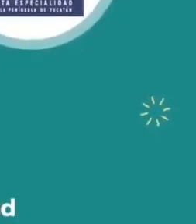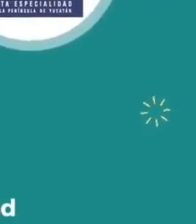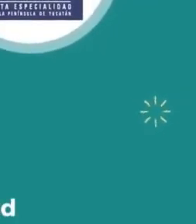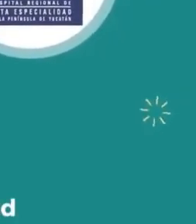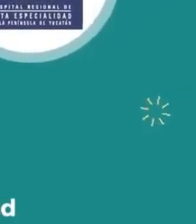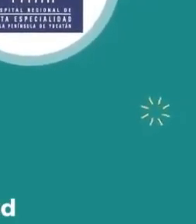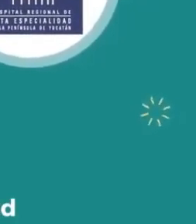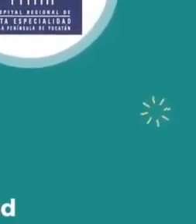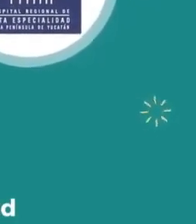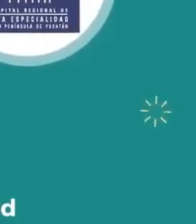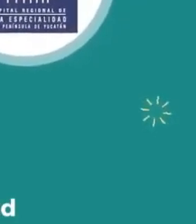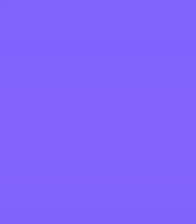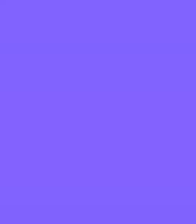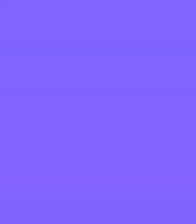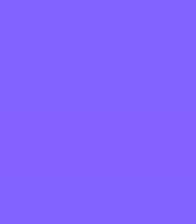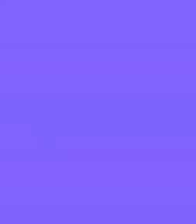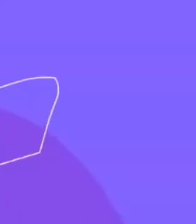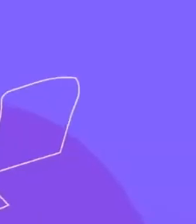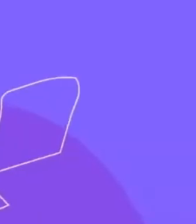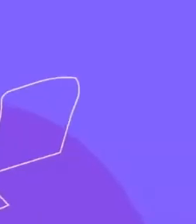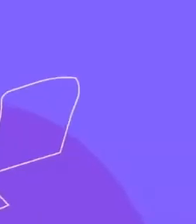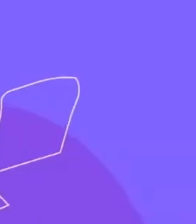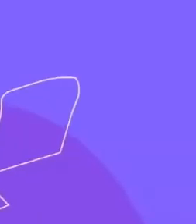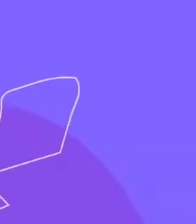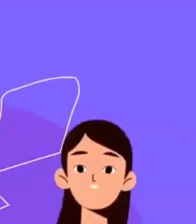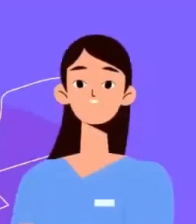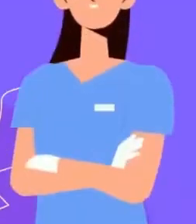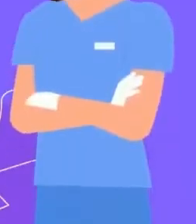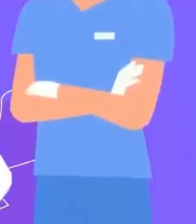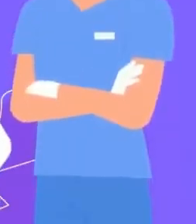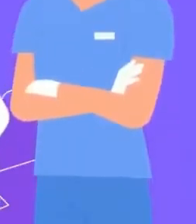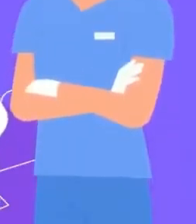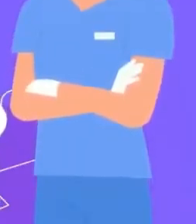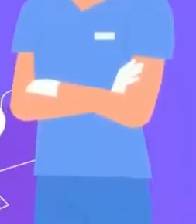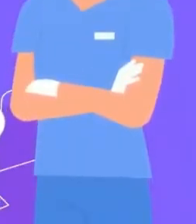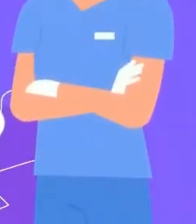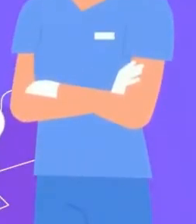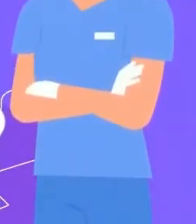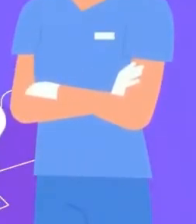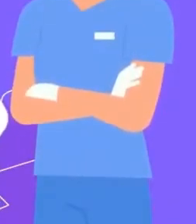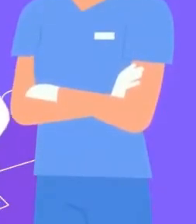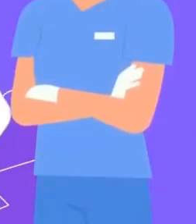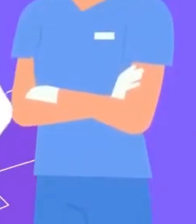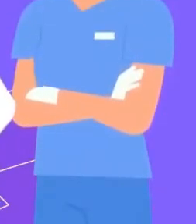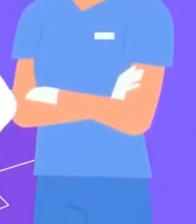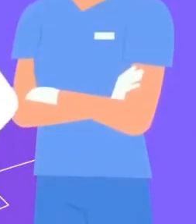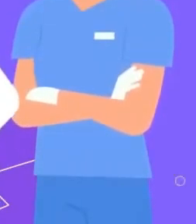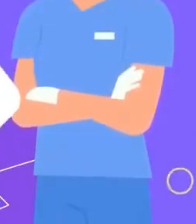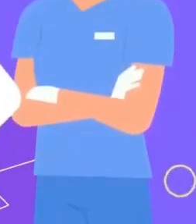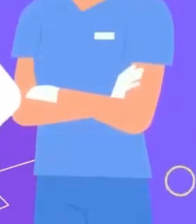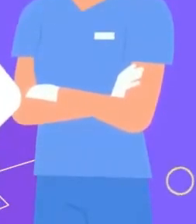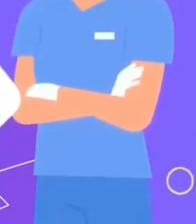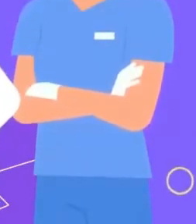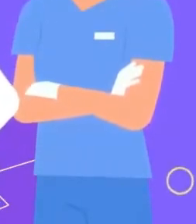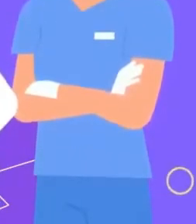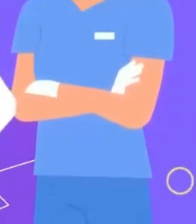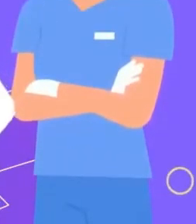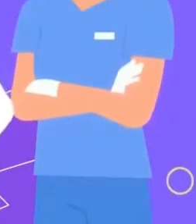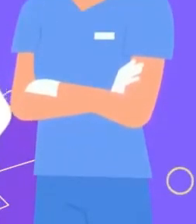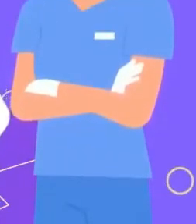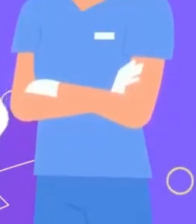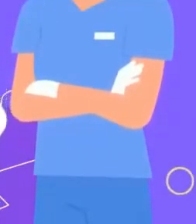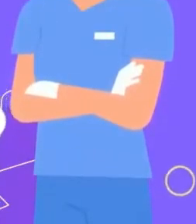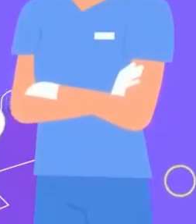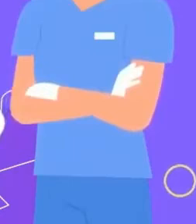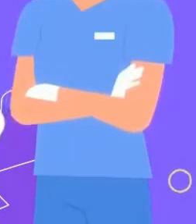Bajío y Yucatán. Avanzamos, pero aún se requiere del profesionalismo, la vocación de servicio